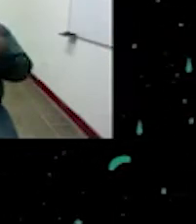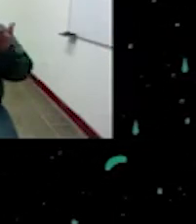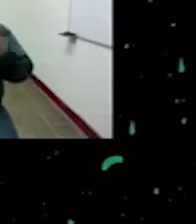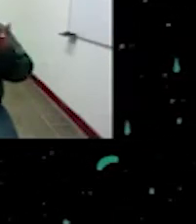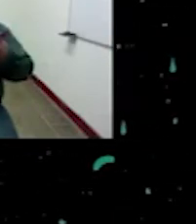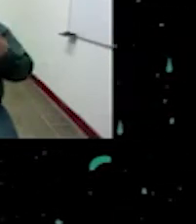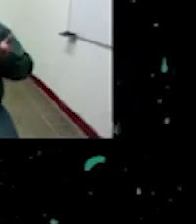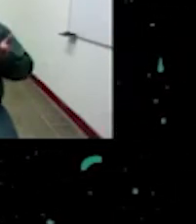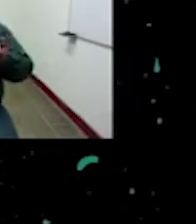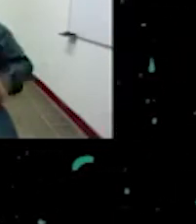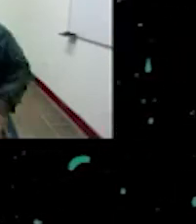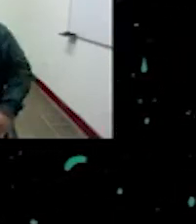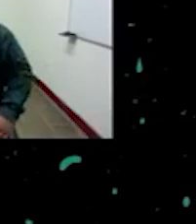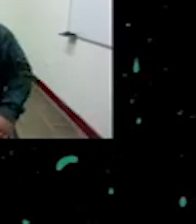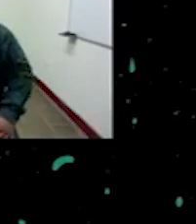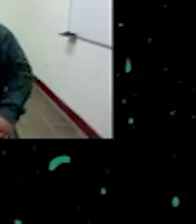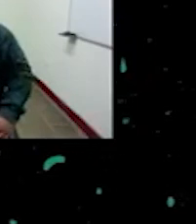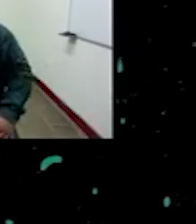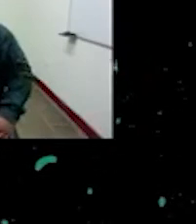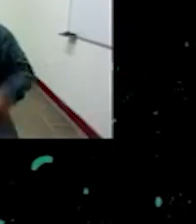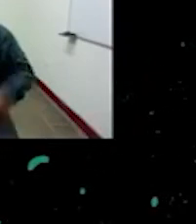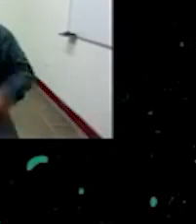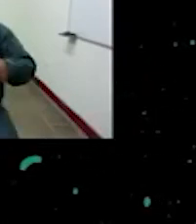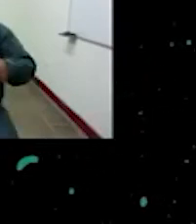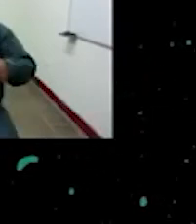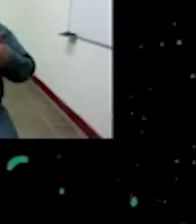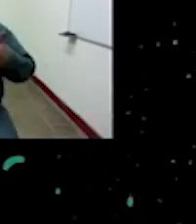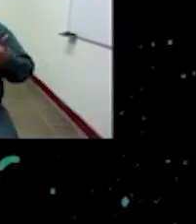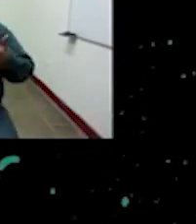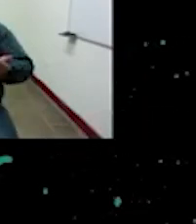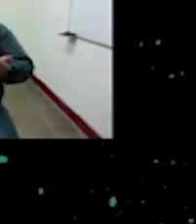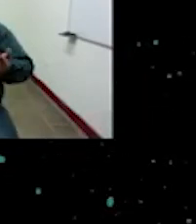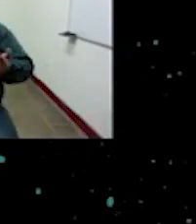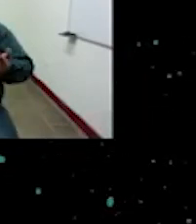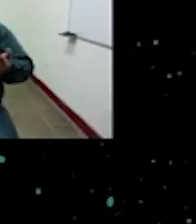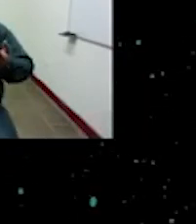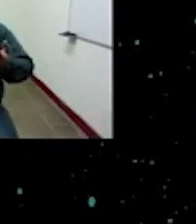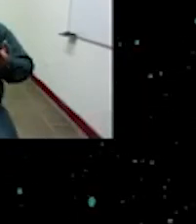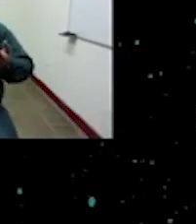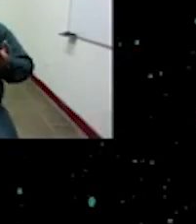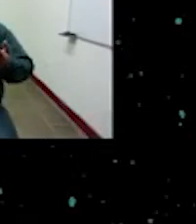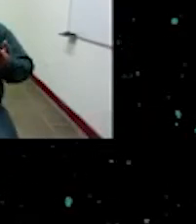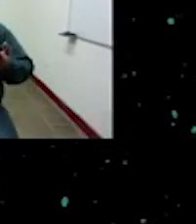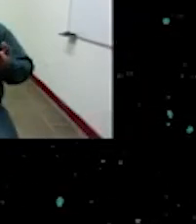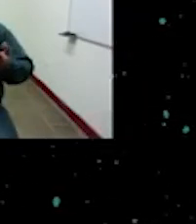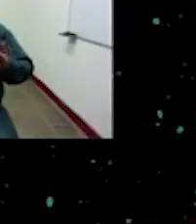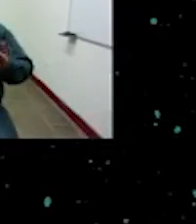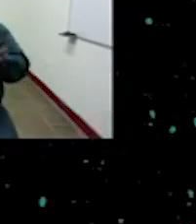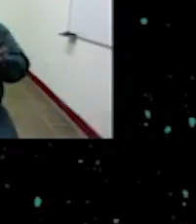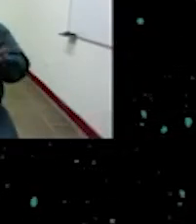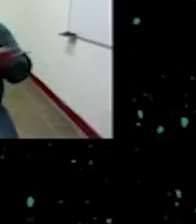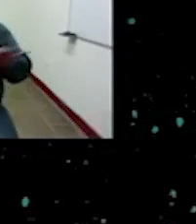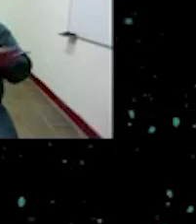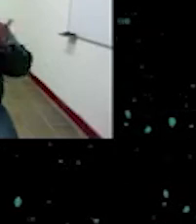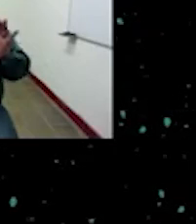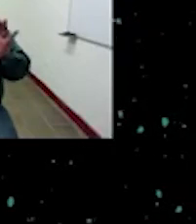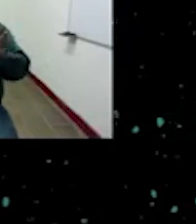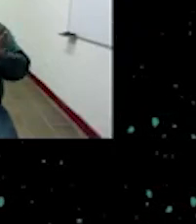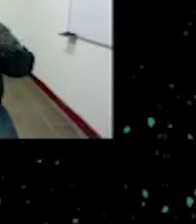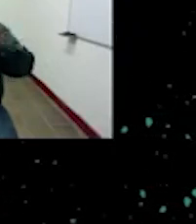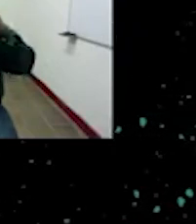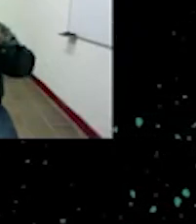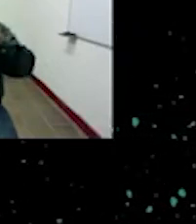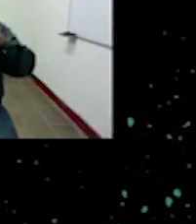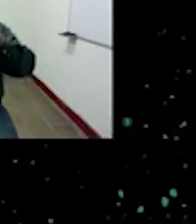tiene una una digamos una visión de la